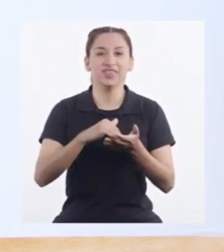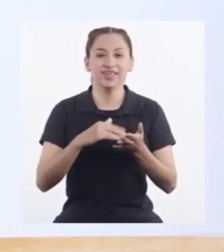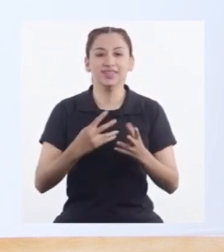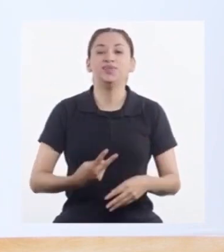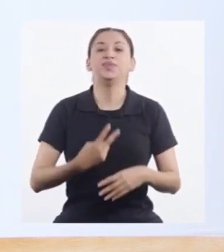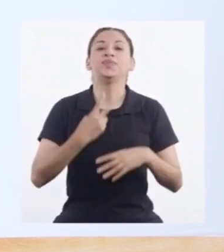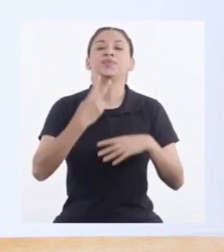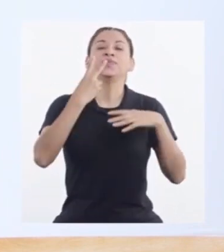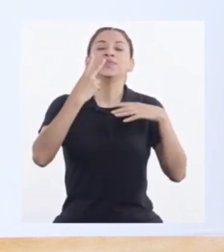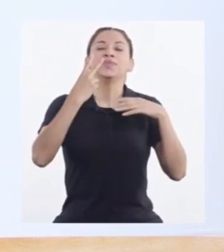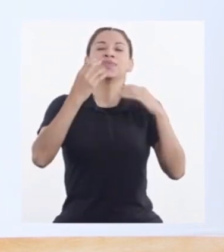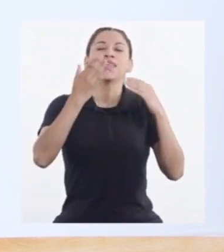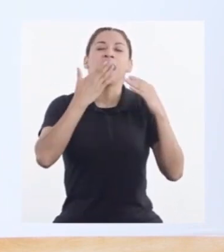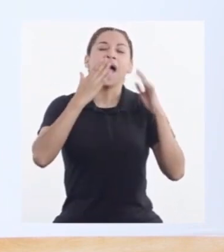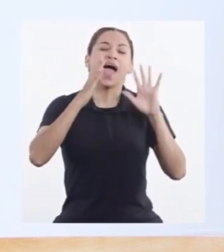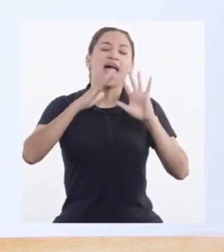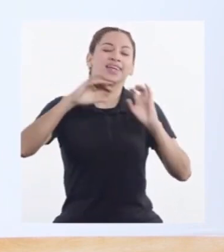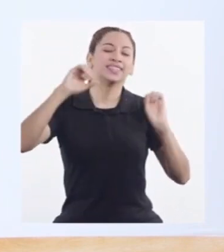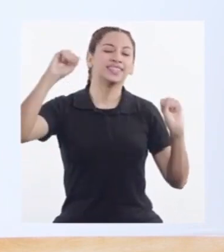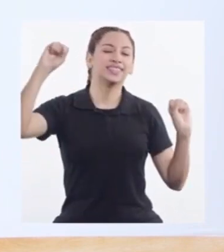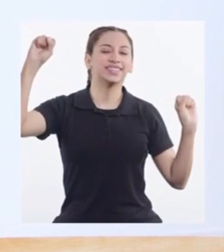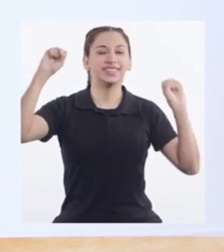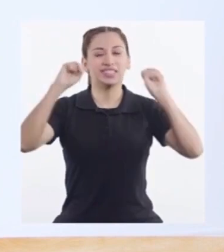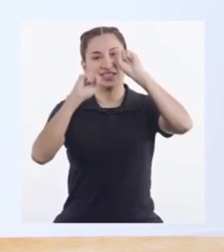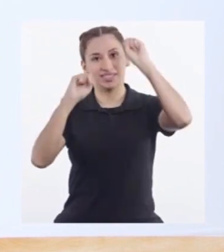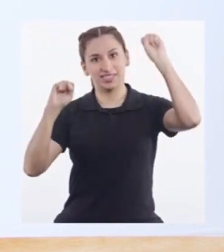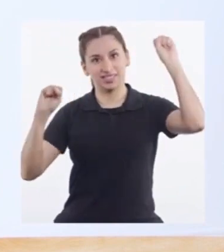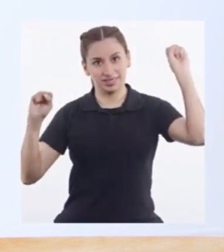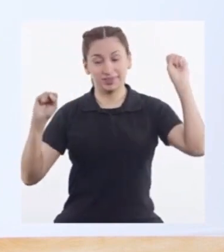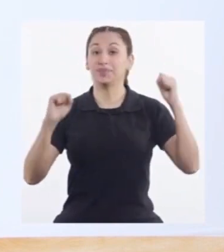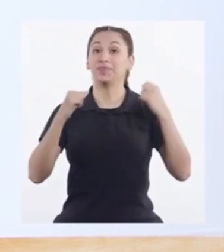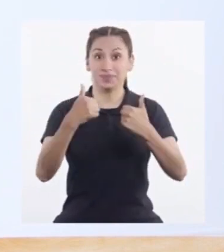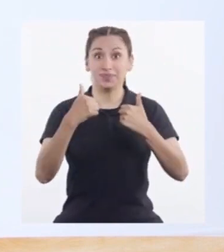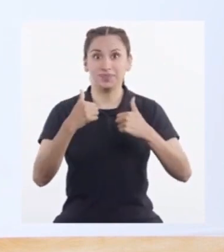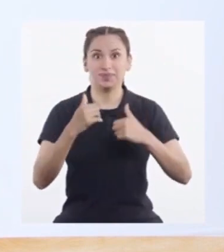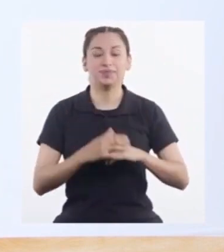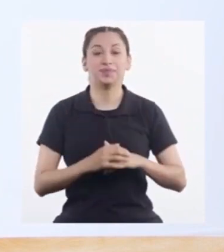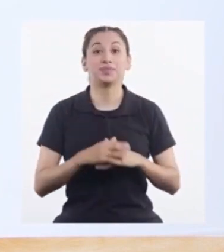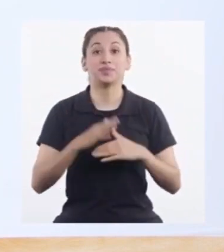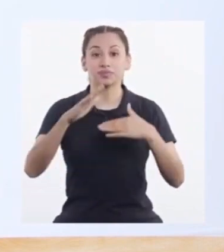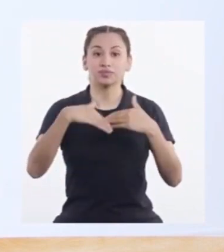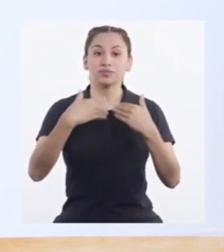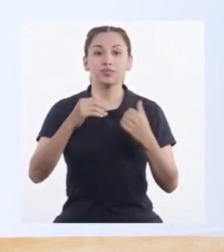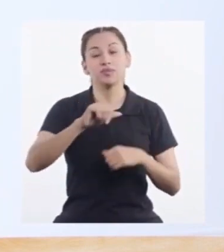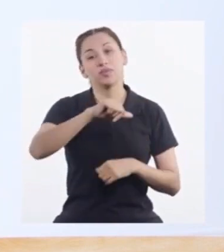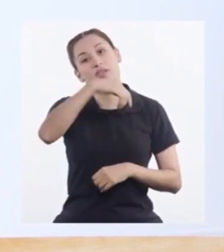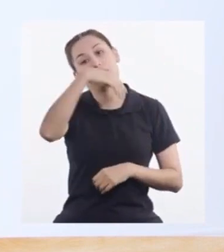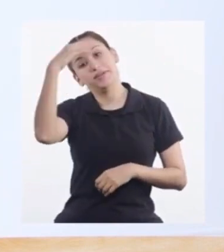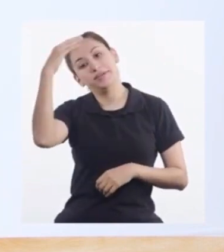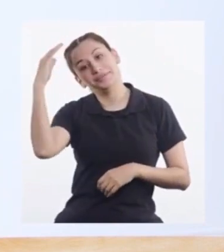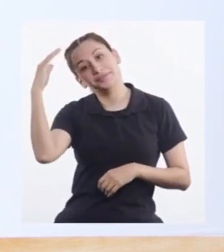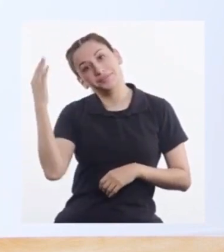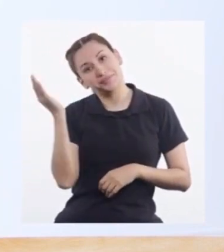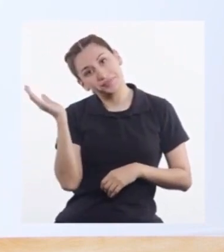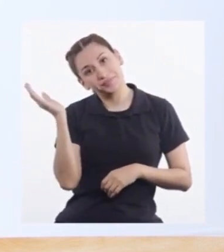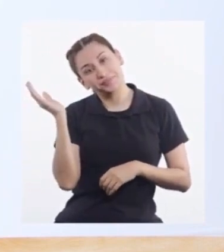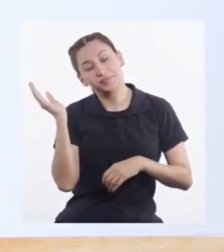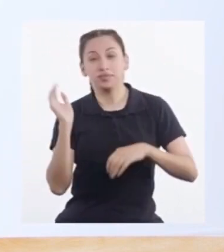Va Y más Hacia arriba Eso Bien Luego hacia el costado